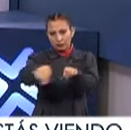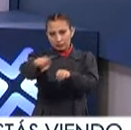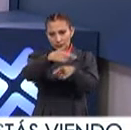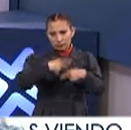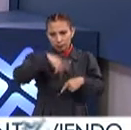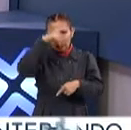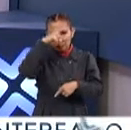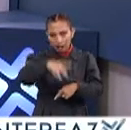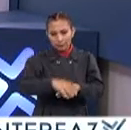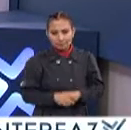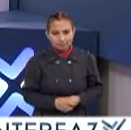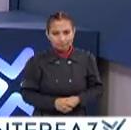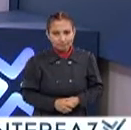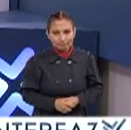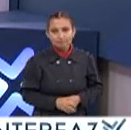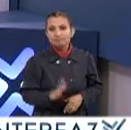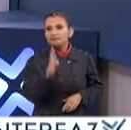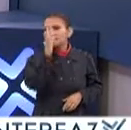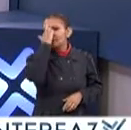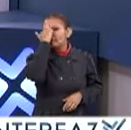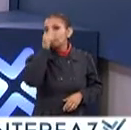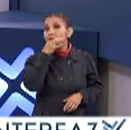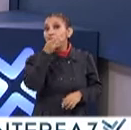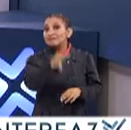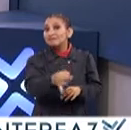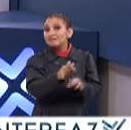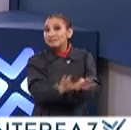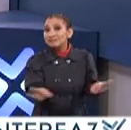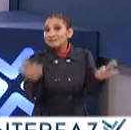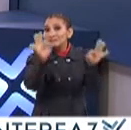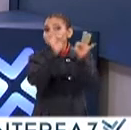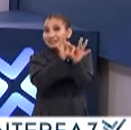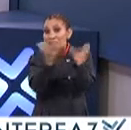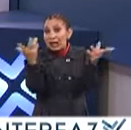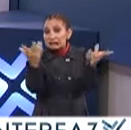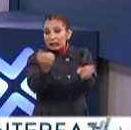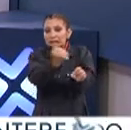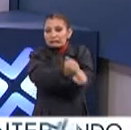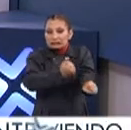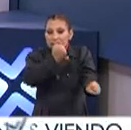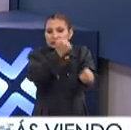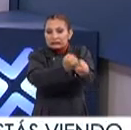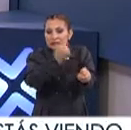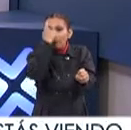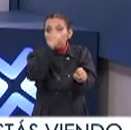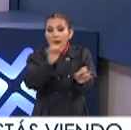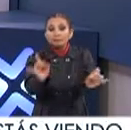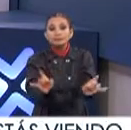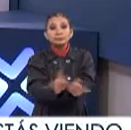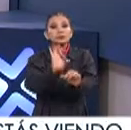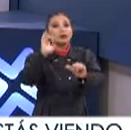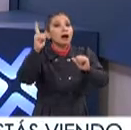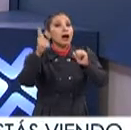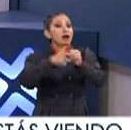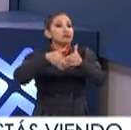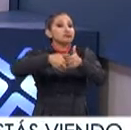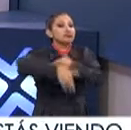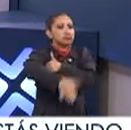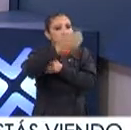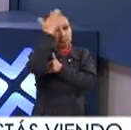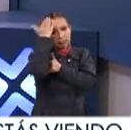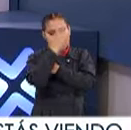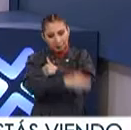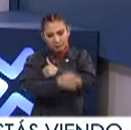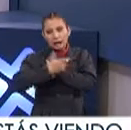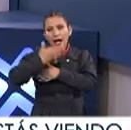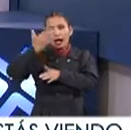mexicanos Así es Recordemos que Es muy importante Hacer este tipo de ejercicios Para poder estar prevenidos Ya sabemos Lo